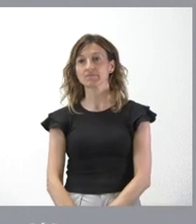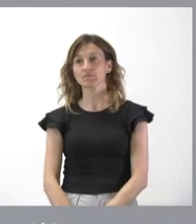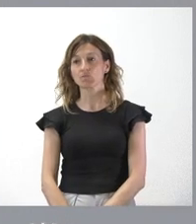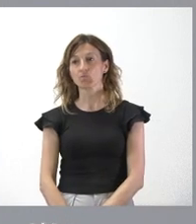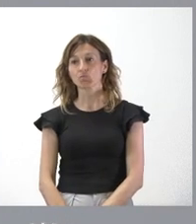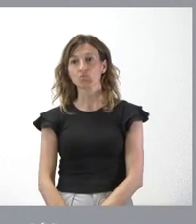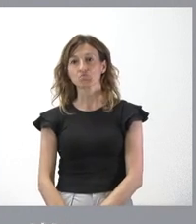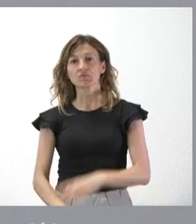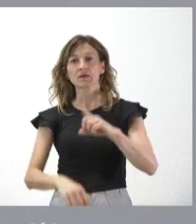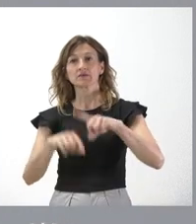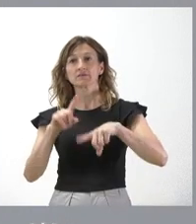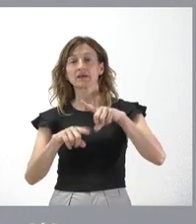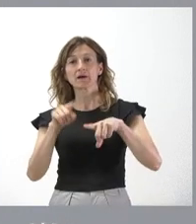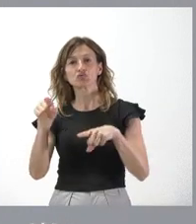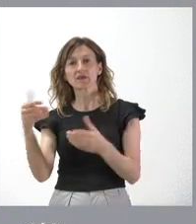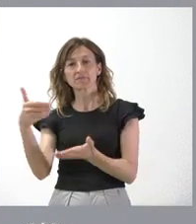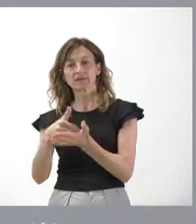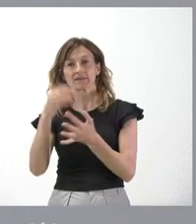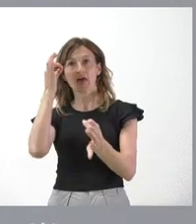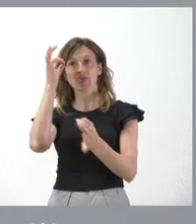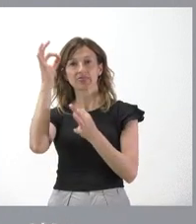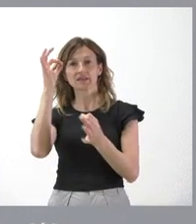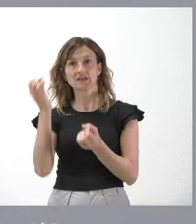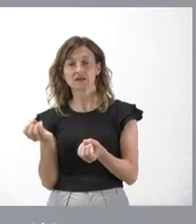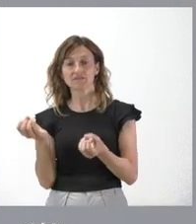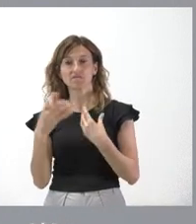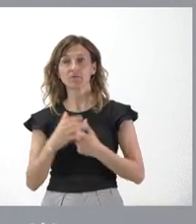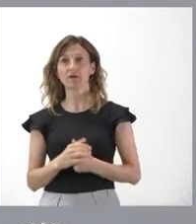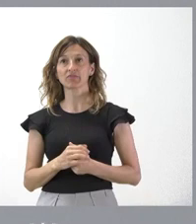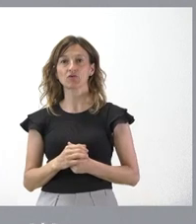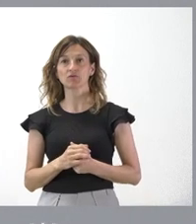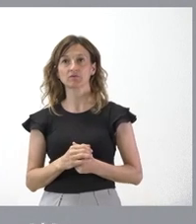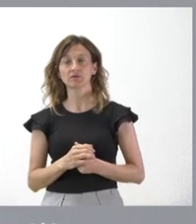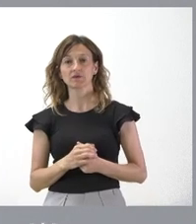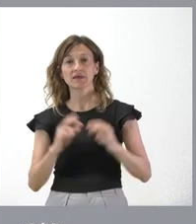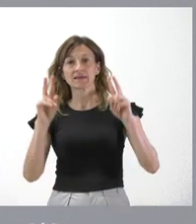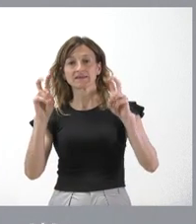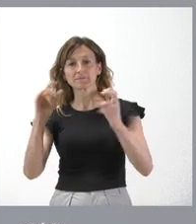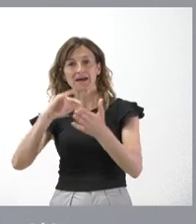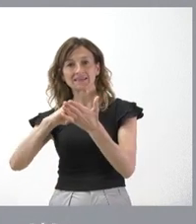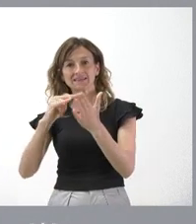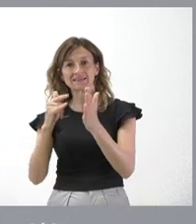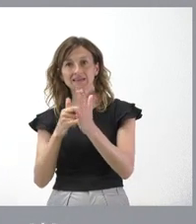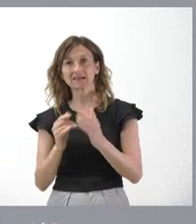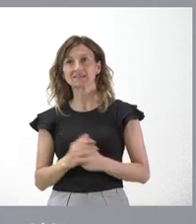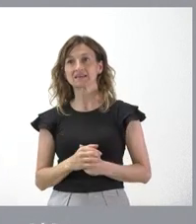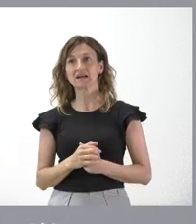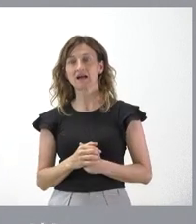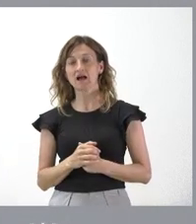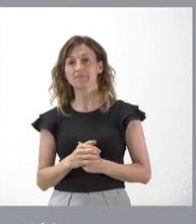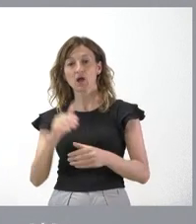de detalle que usted plantea, la información que yo tengo es una cuestión estrictamente técnica y de contenido